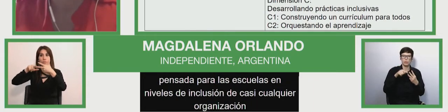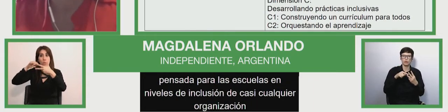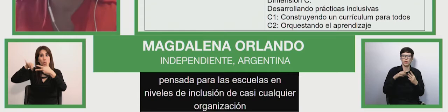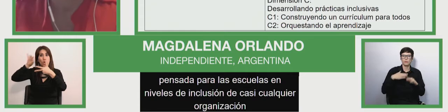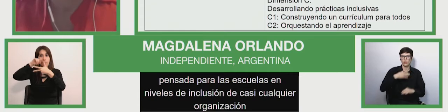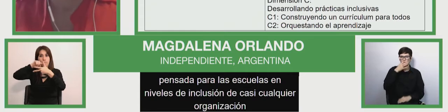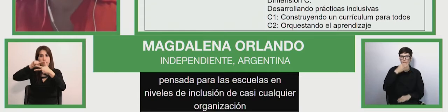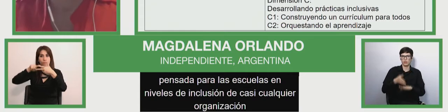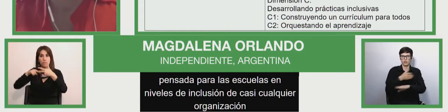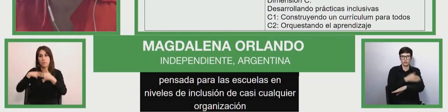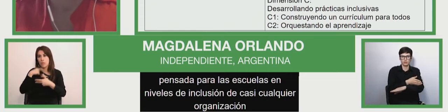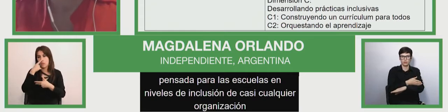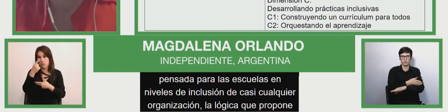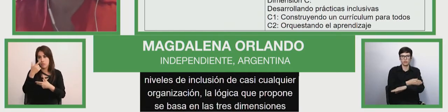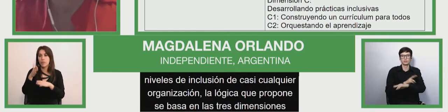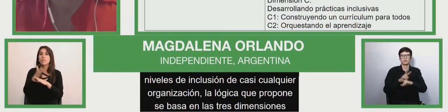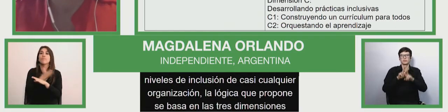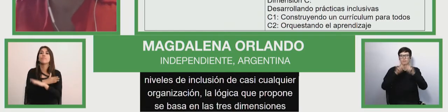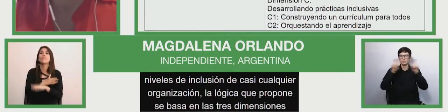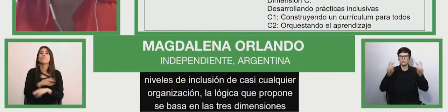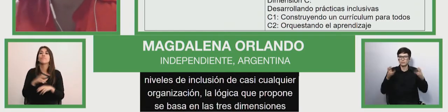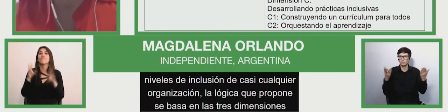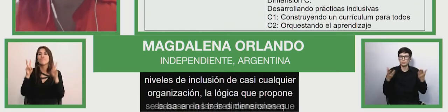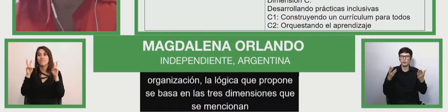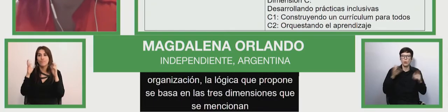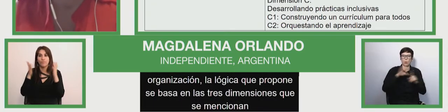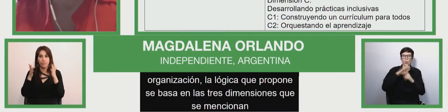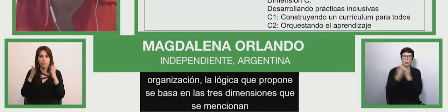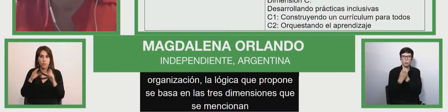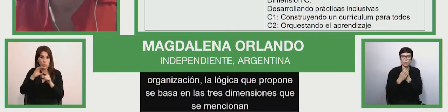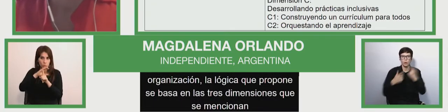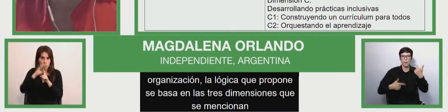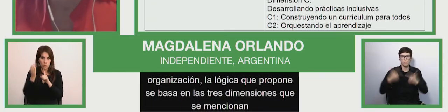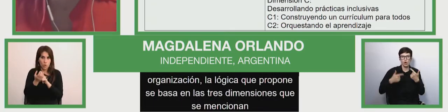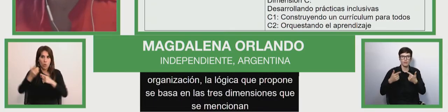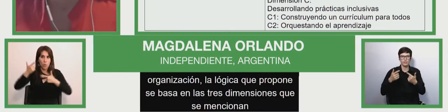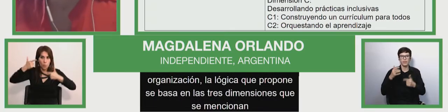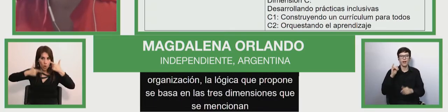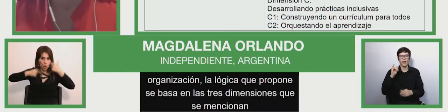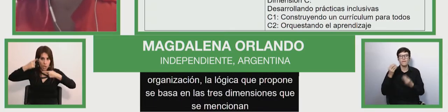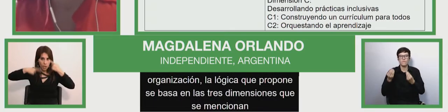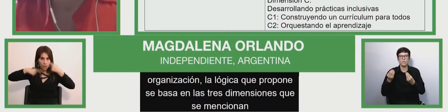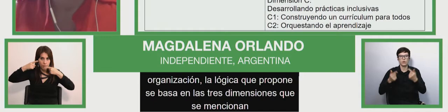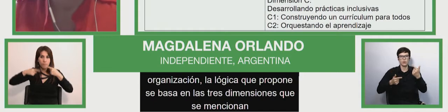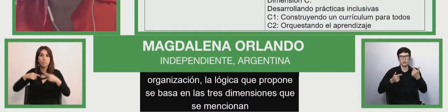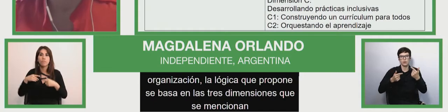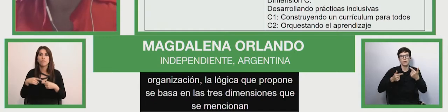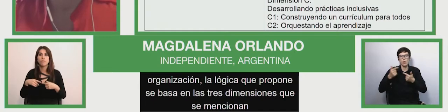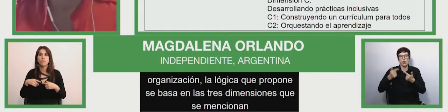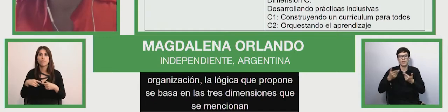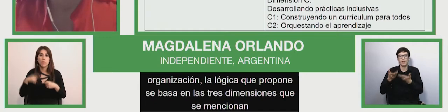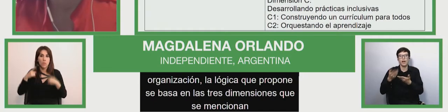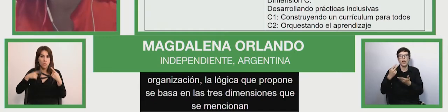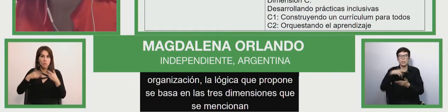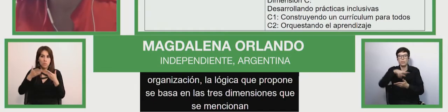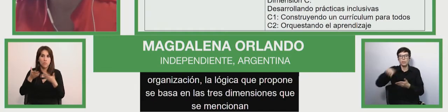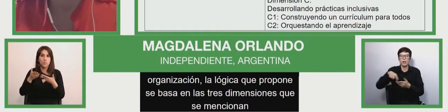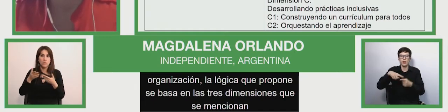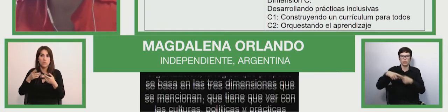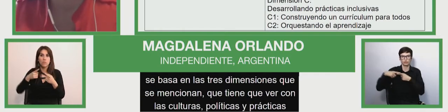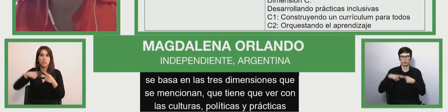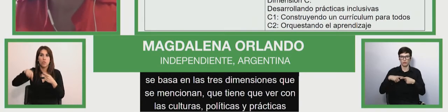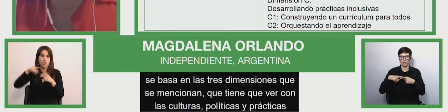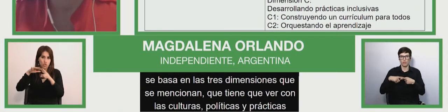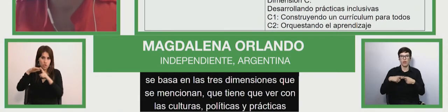mencionan, que tienen que ver con las culturas, las políticas y las prácticas, y que sirven de base para analizar y modificar, como les